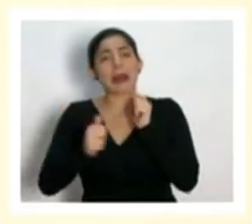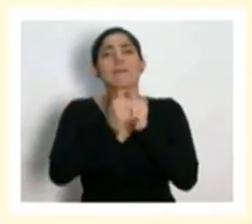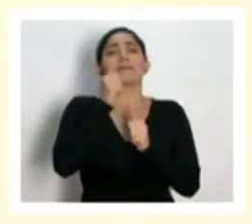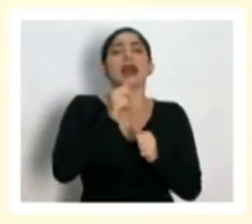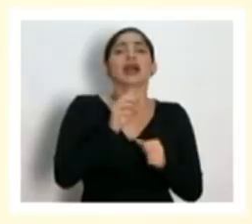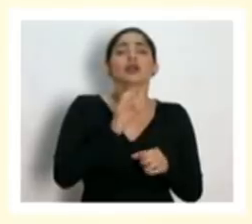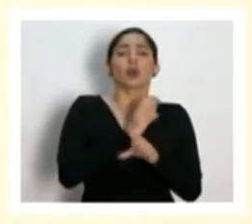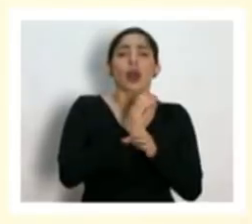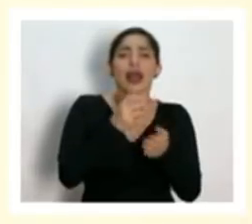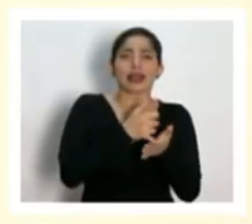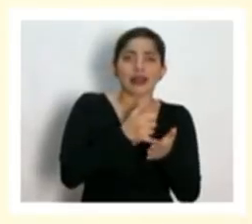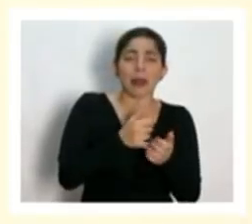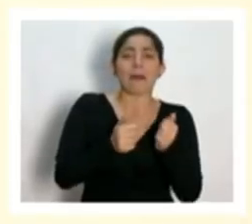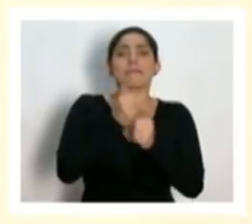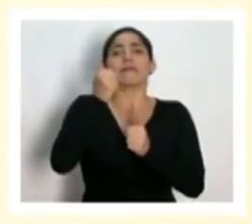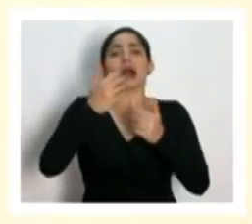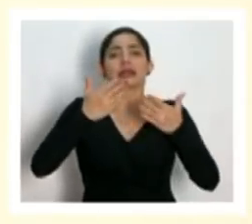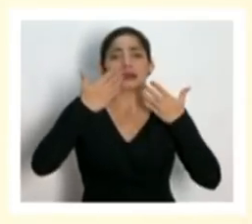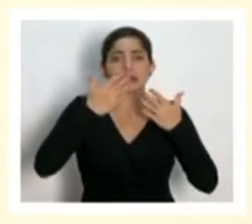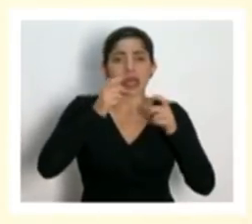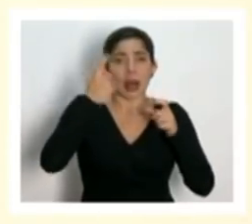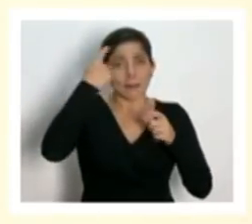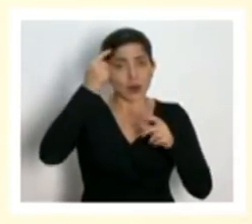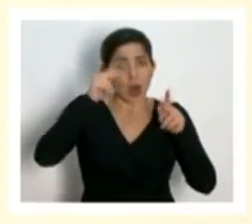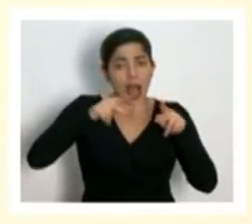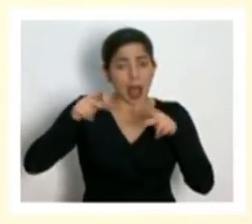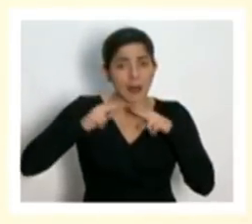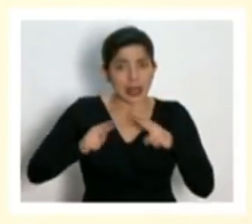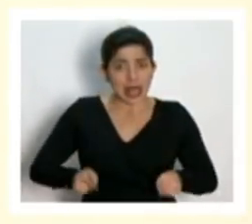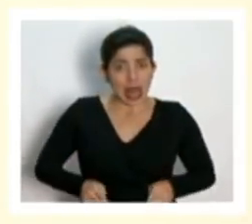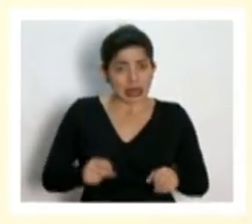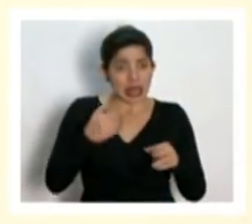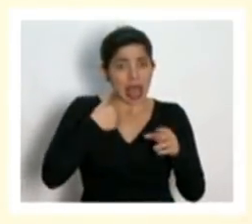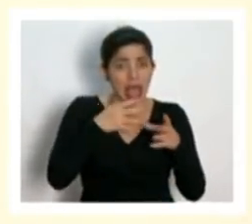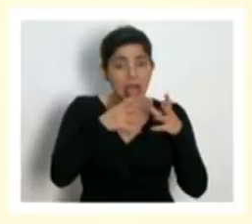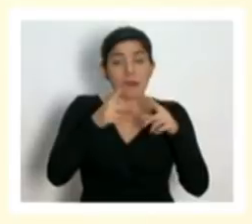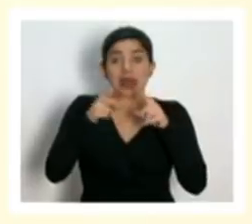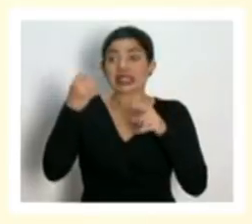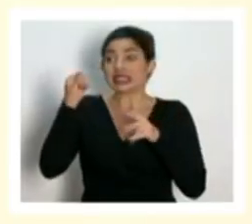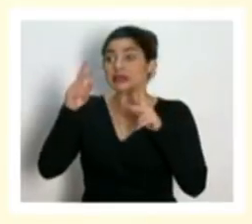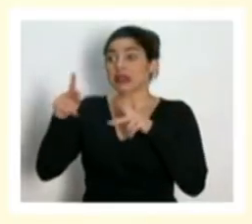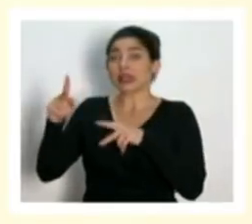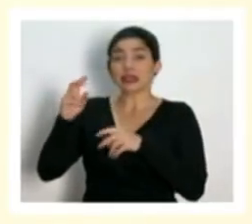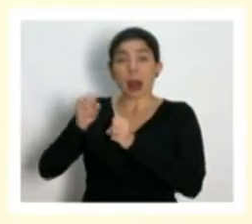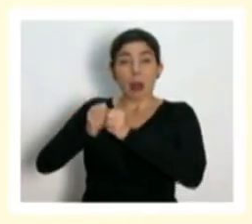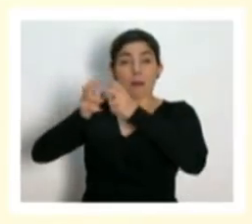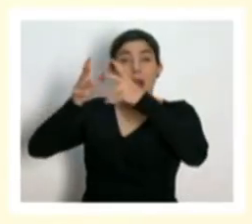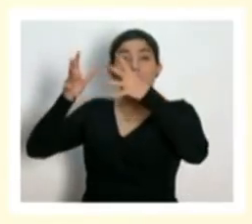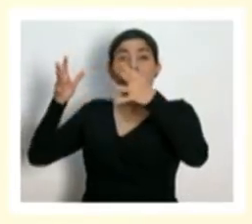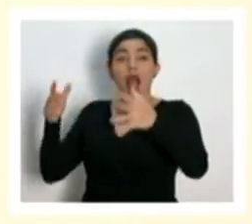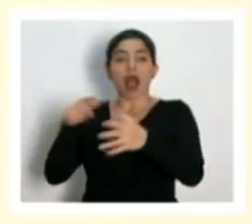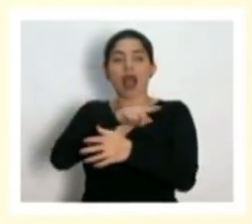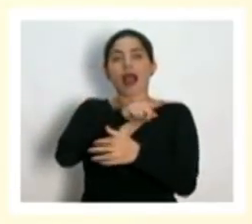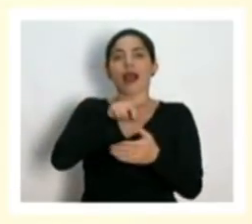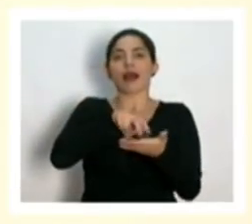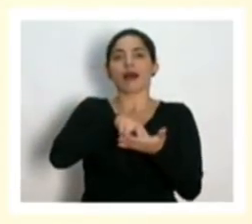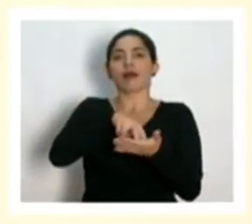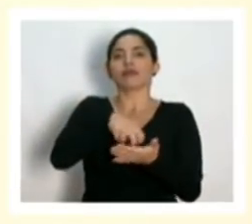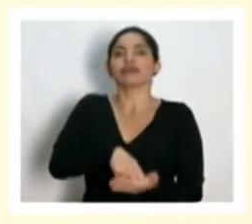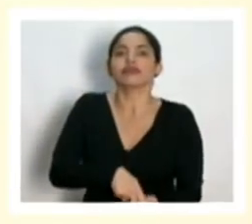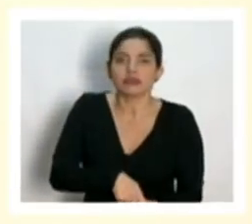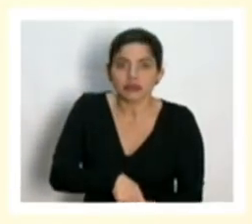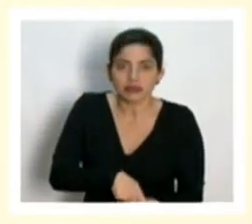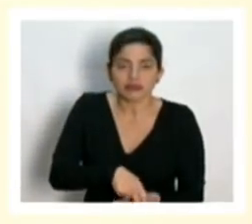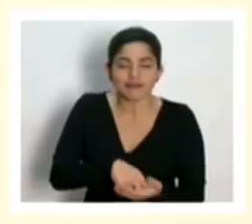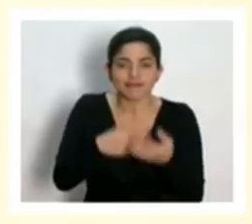habitante con más respiradores por habitante y el crecimiento de casos exponencial incojo esos sistemas de salud